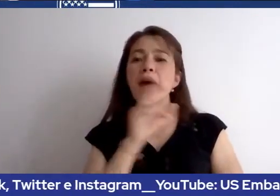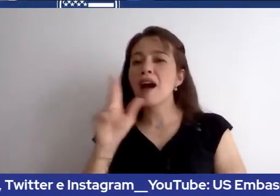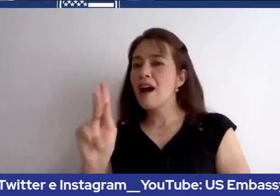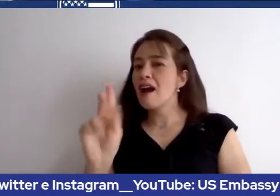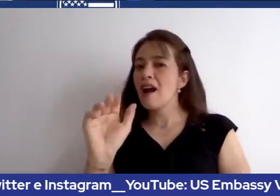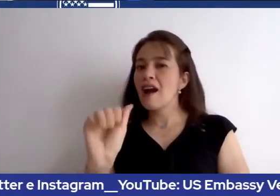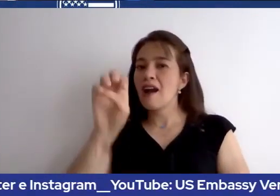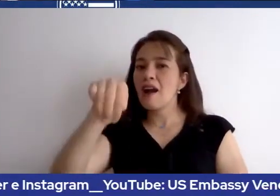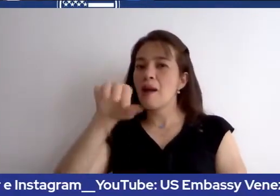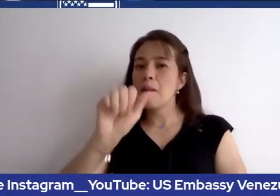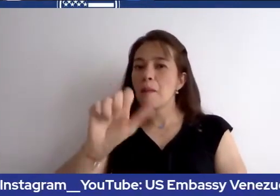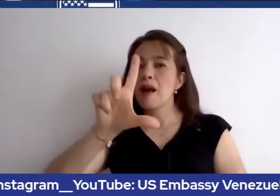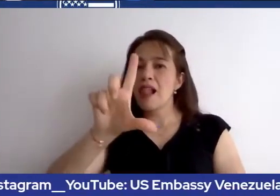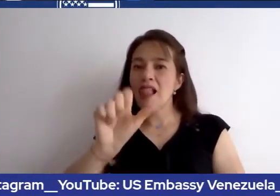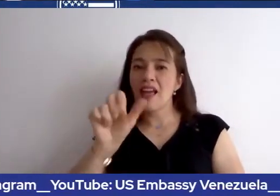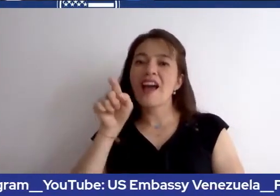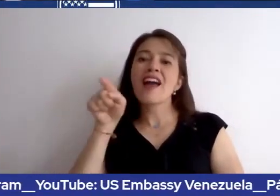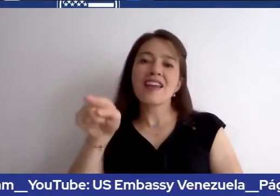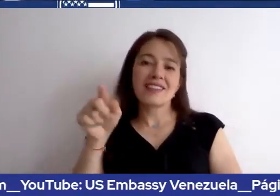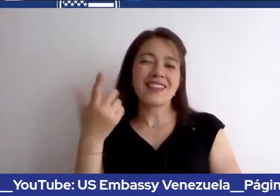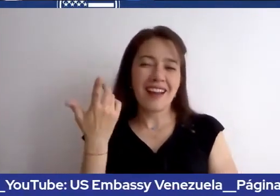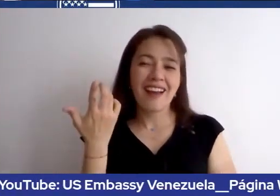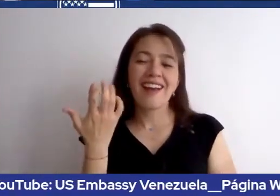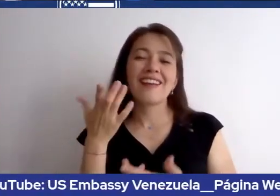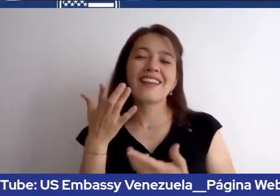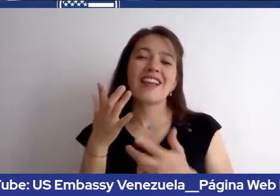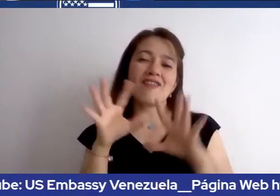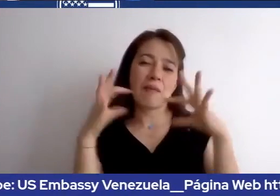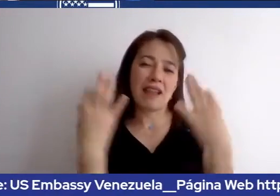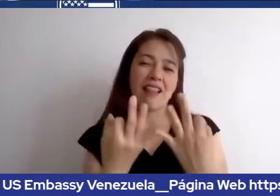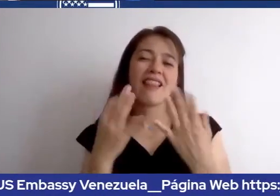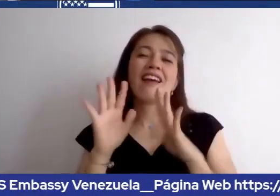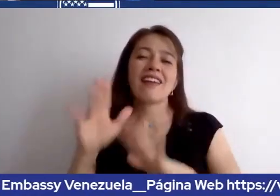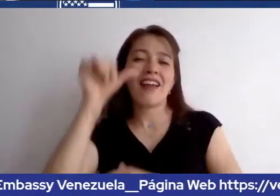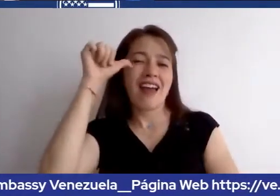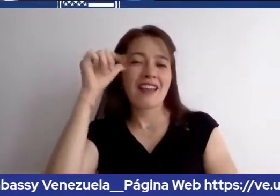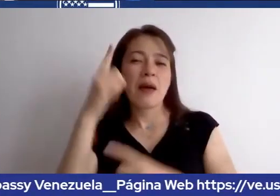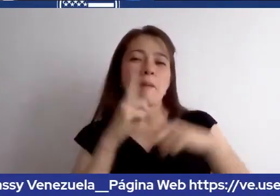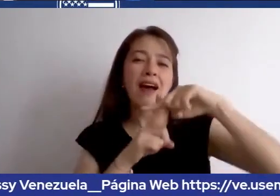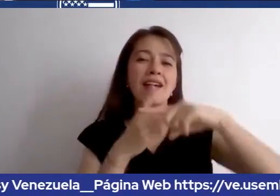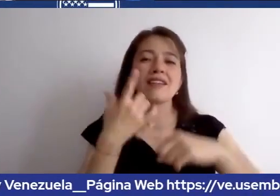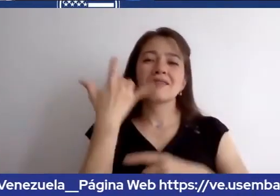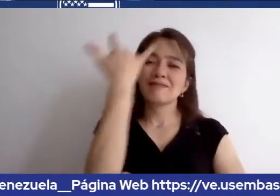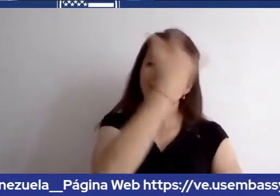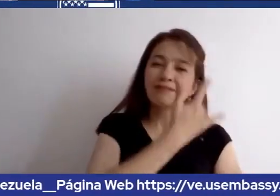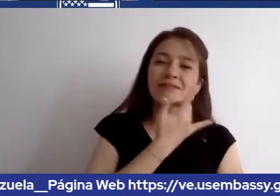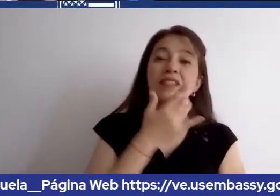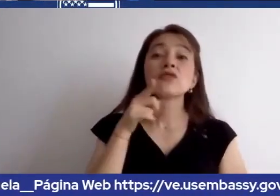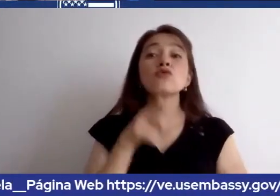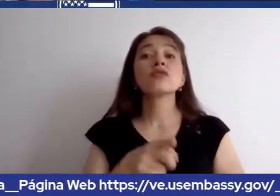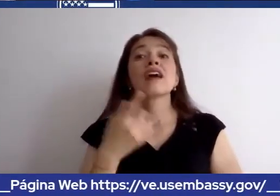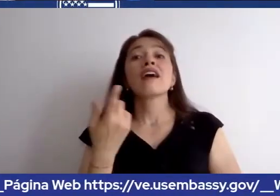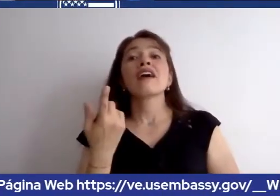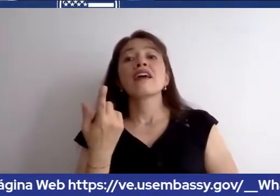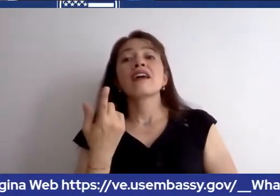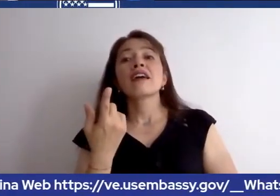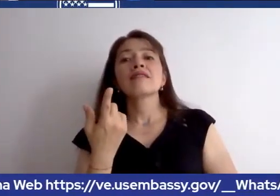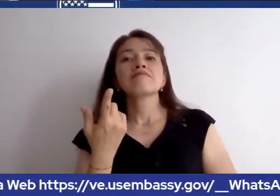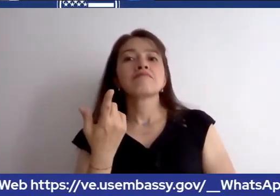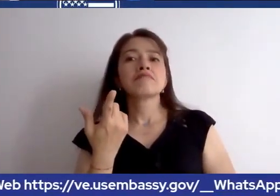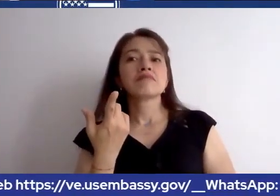a la descendencia afro afroamericana si ustedes tienen algunas buenas ideas sobre la conexión